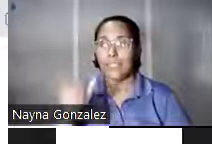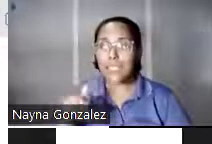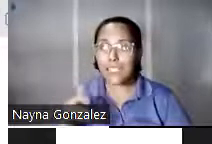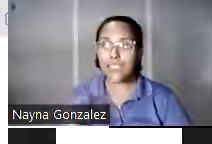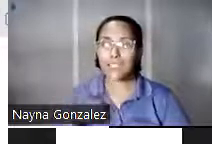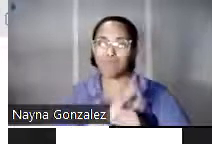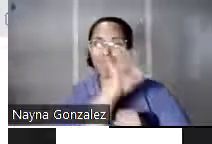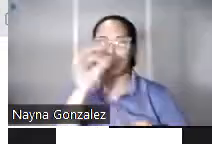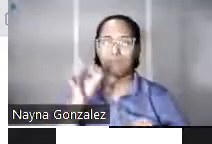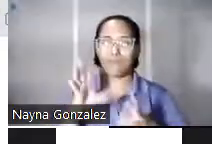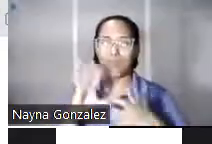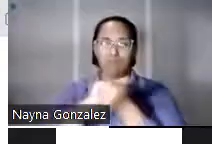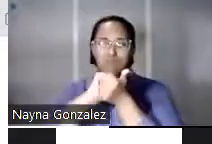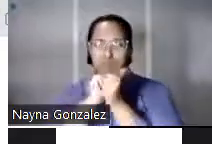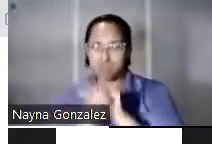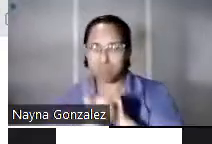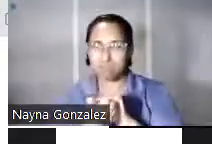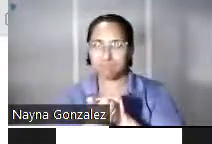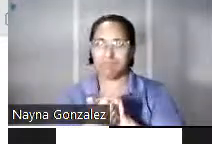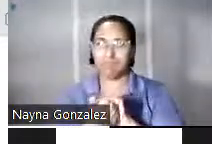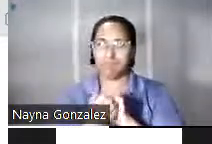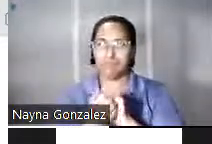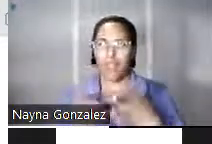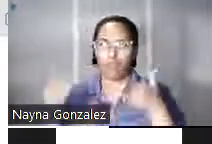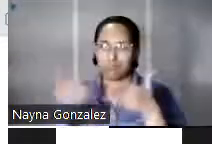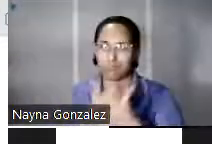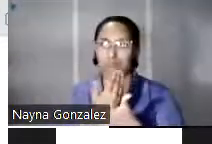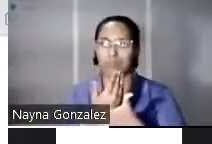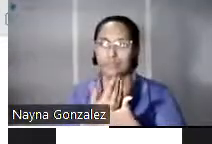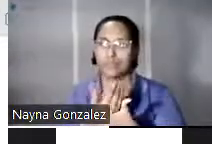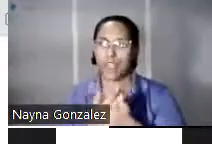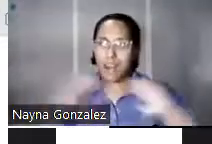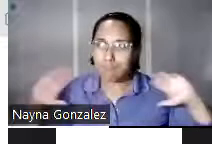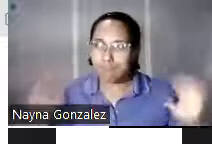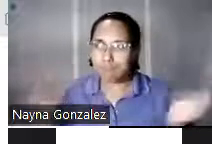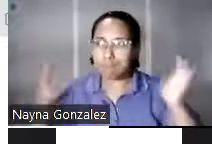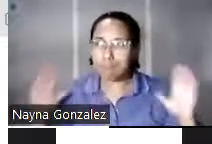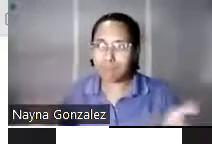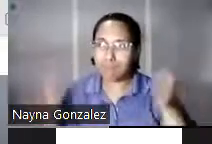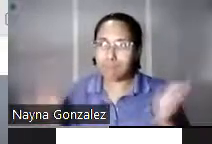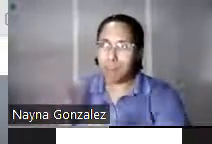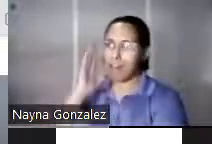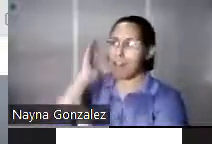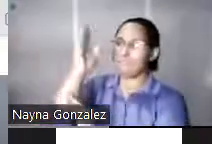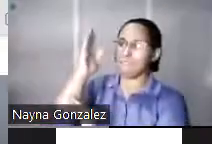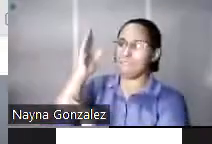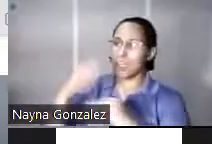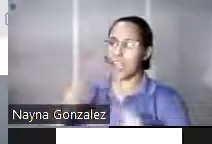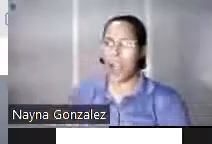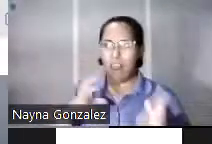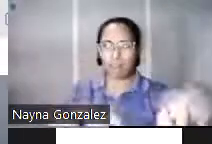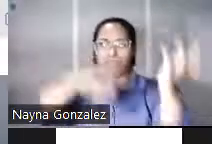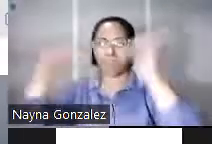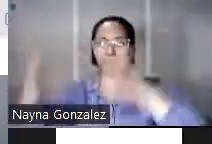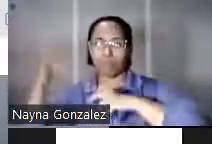de adaptación, innovación y empuje frente a los desafíos ha marcado